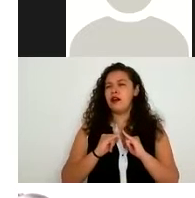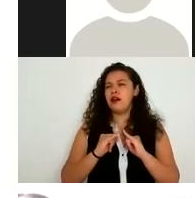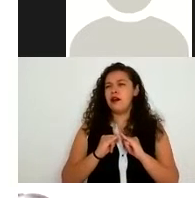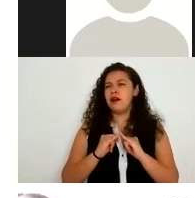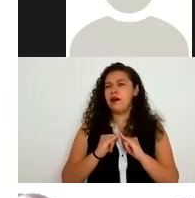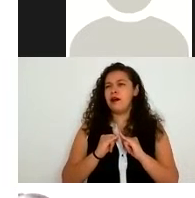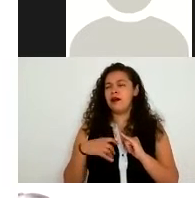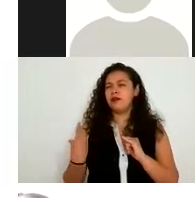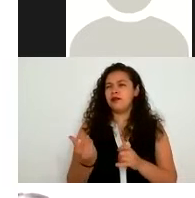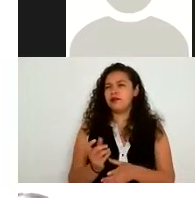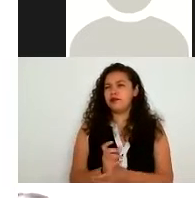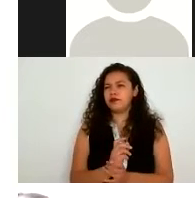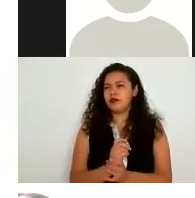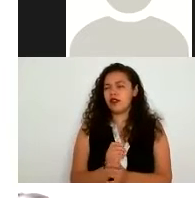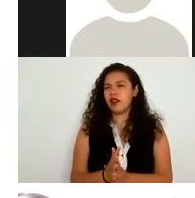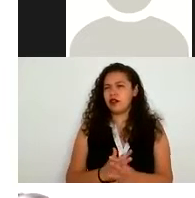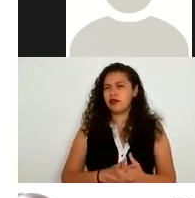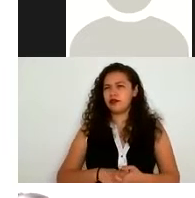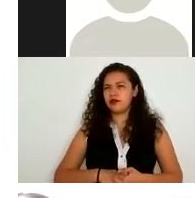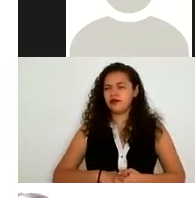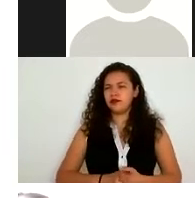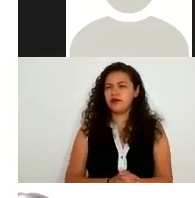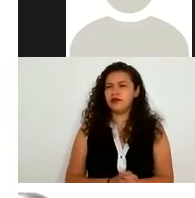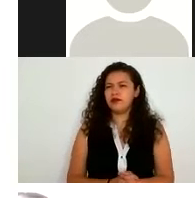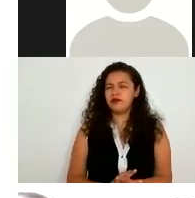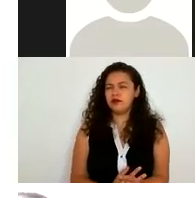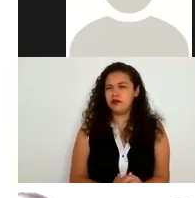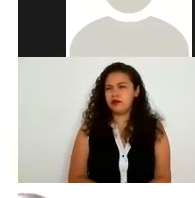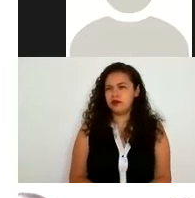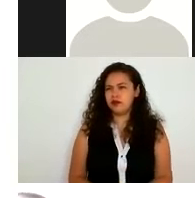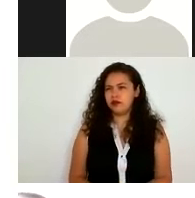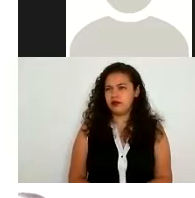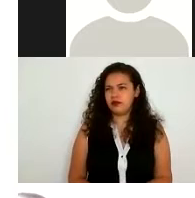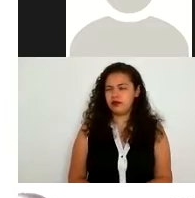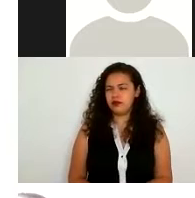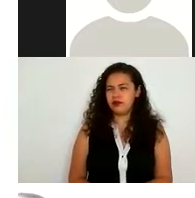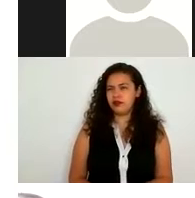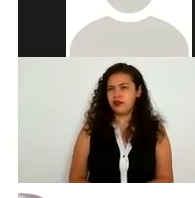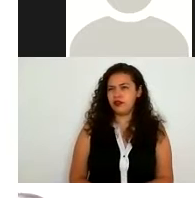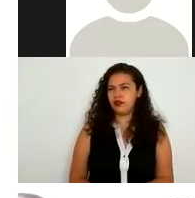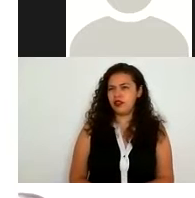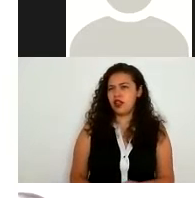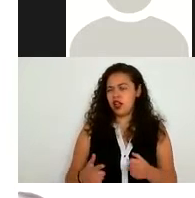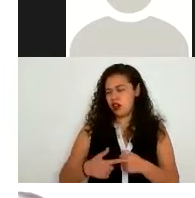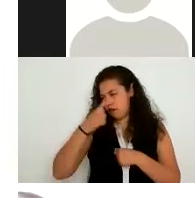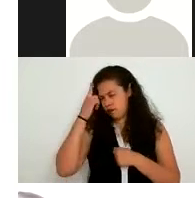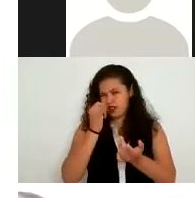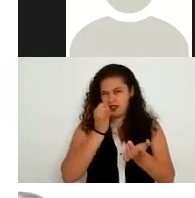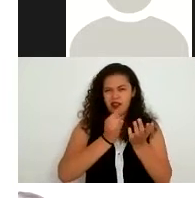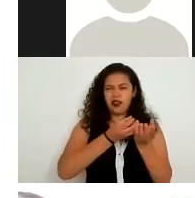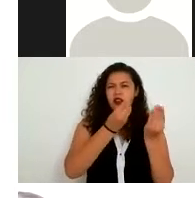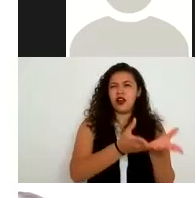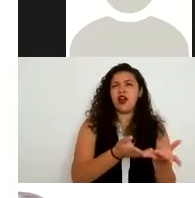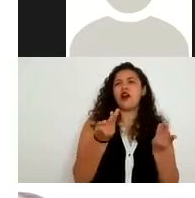utilizarse ya sea para alguna discriminación o para condicionar el servicio por ejemplo